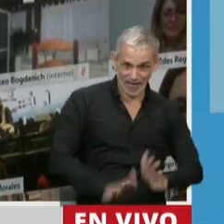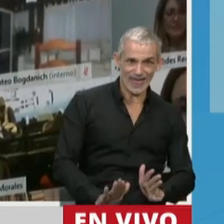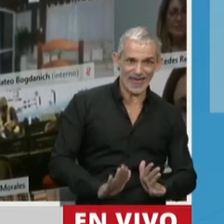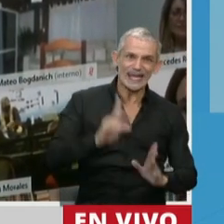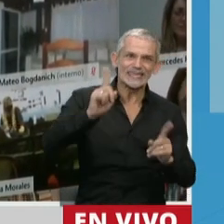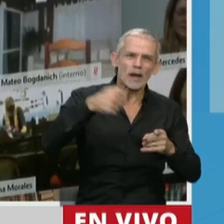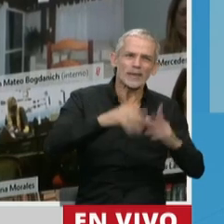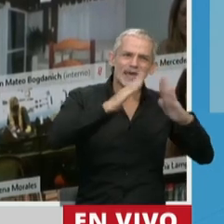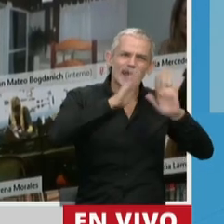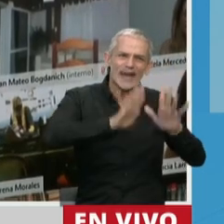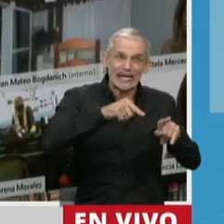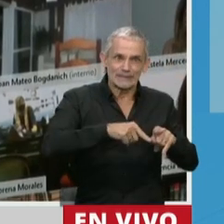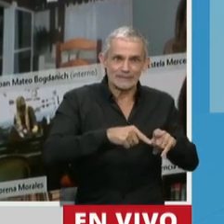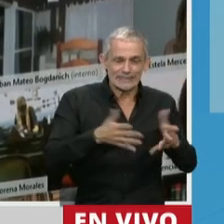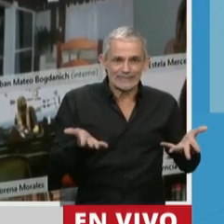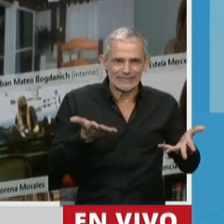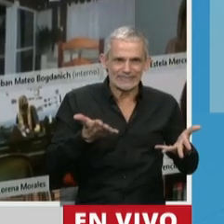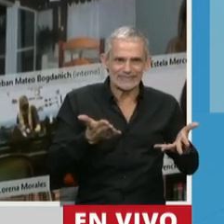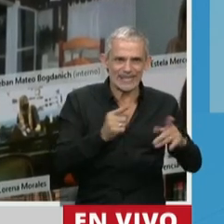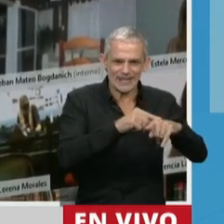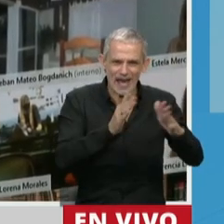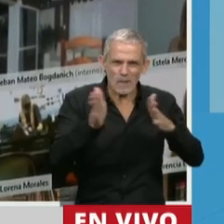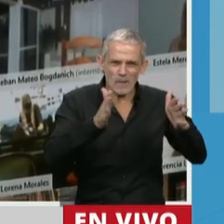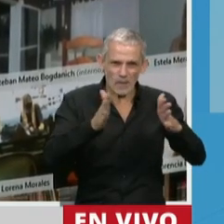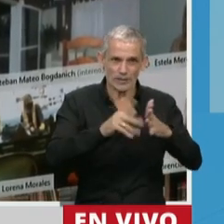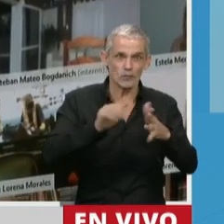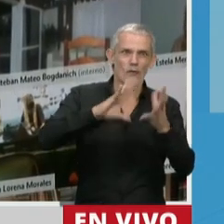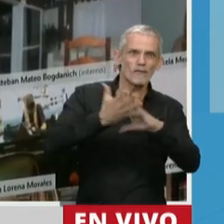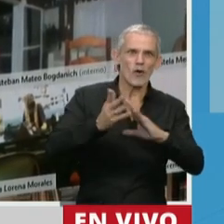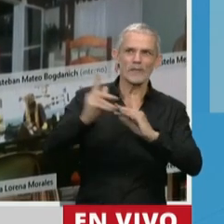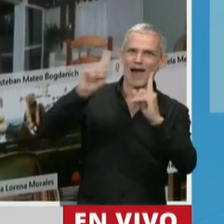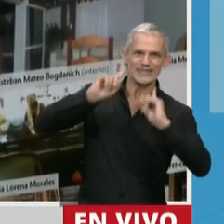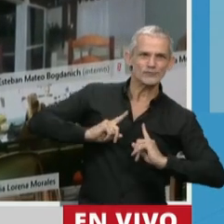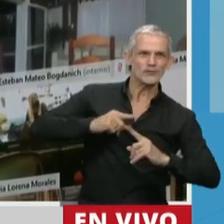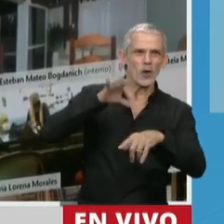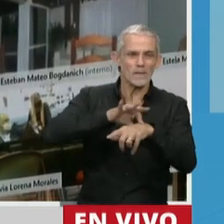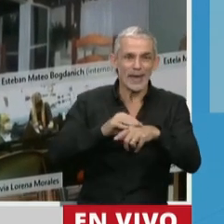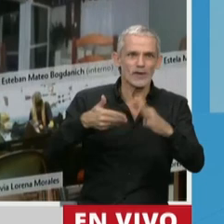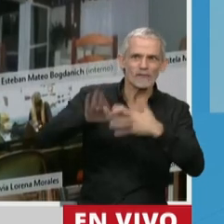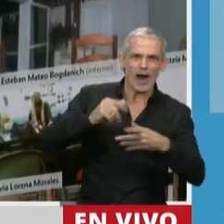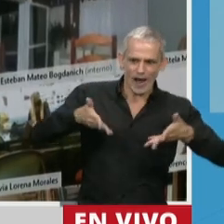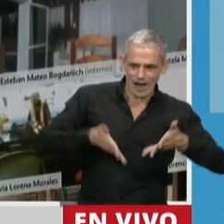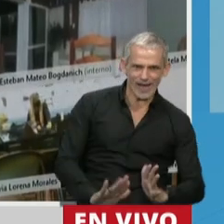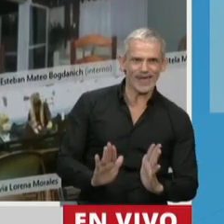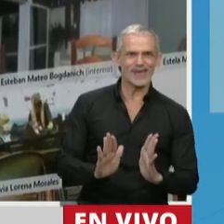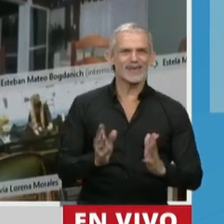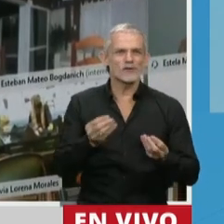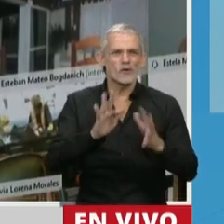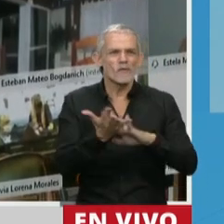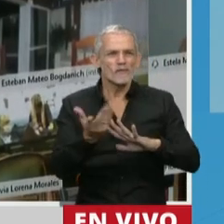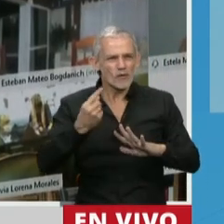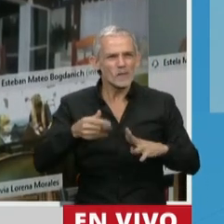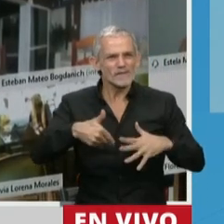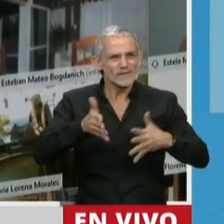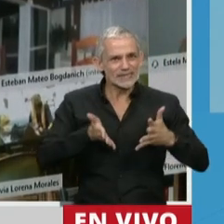cuarentena, porque esto también tiene implicancias en sus modos de atención al momento de parir. Digo, hay un montón de situaciones que